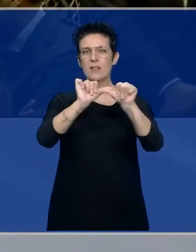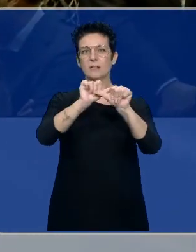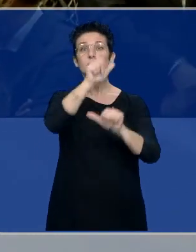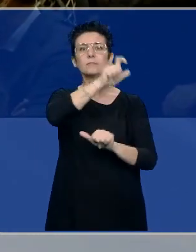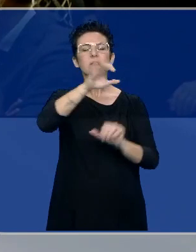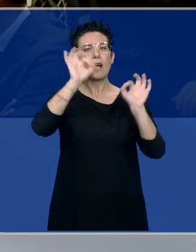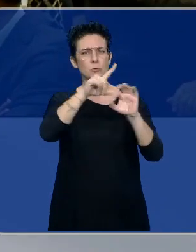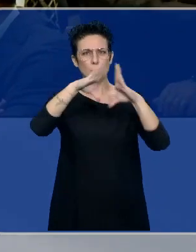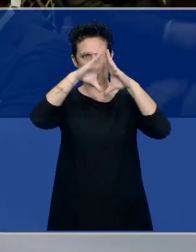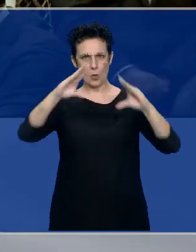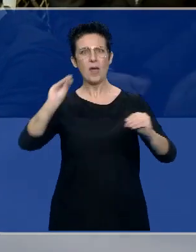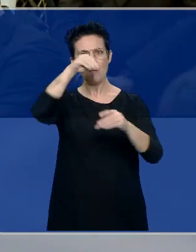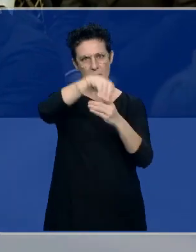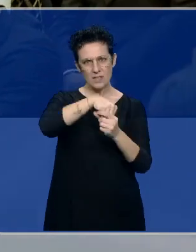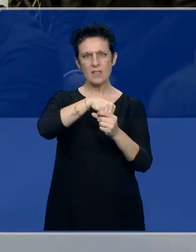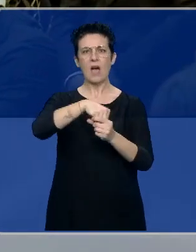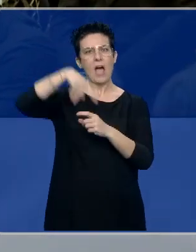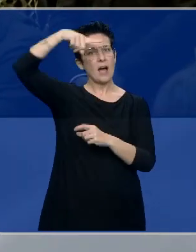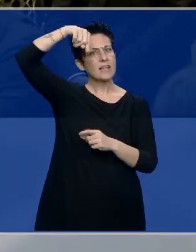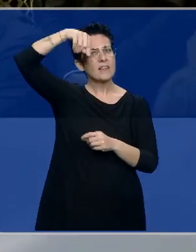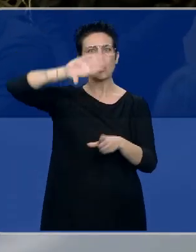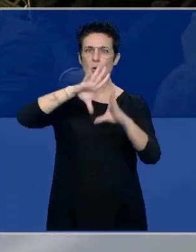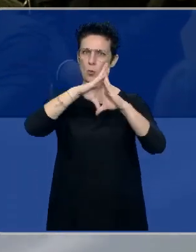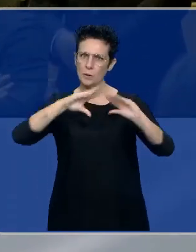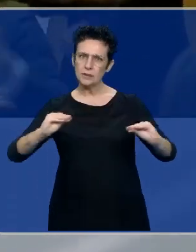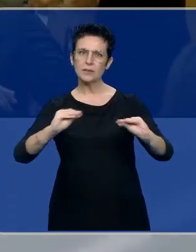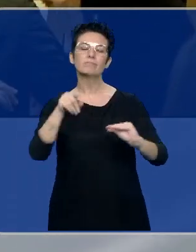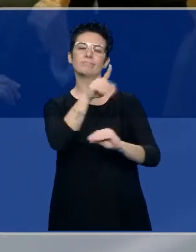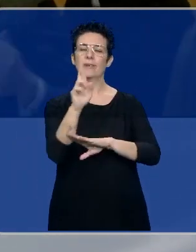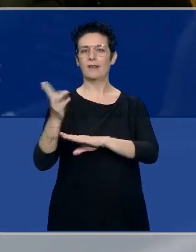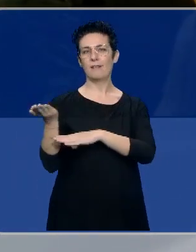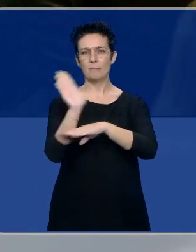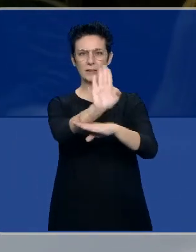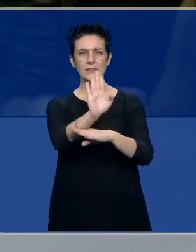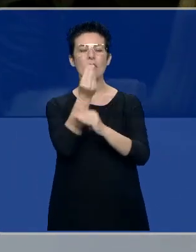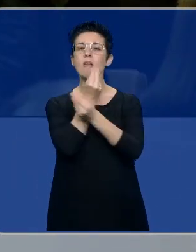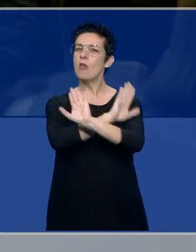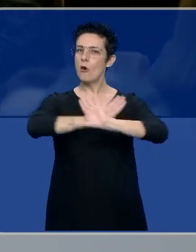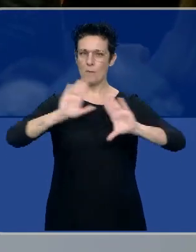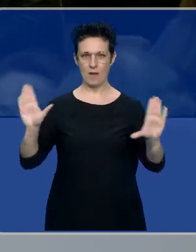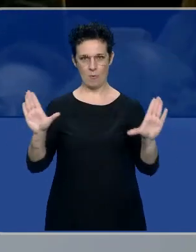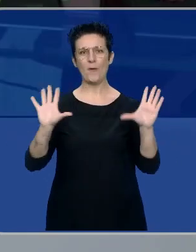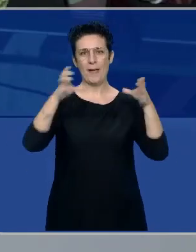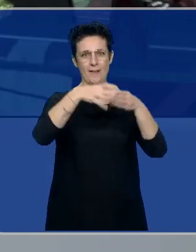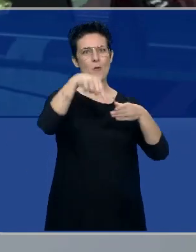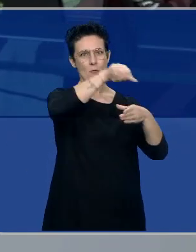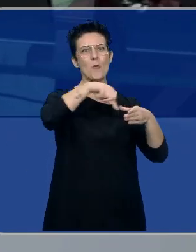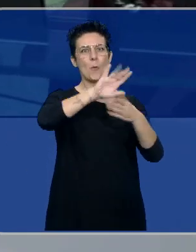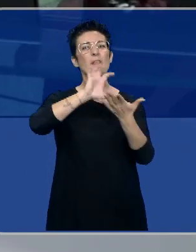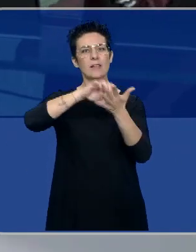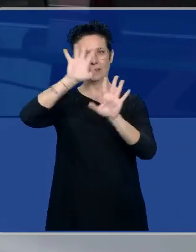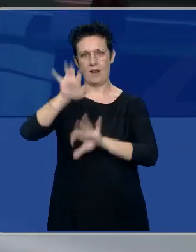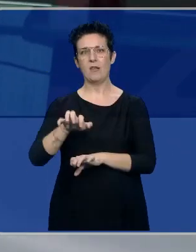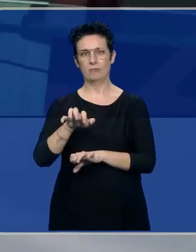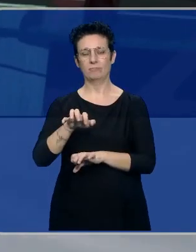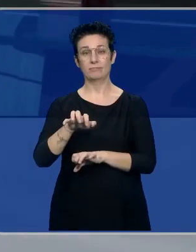universitarios, profesores de universidad, cacerráticos de universidad. Entonces, están representando a lo mejor de lo que tenemos en Castilla